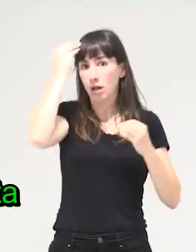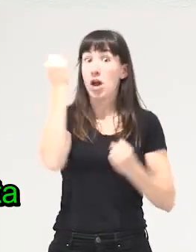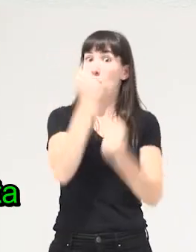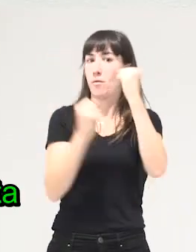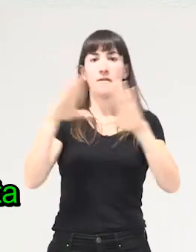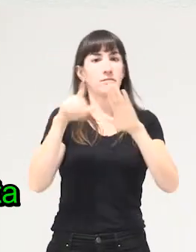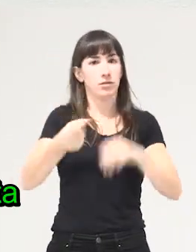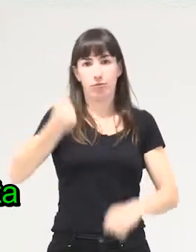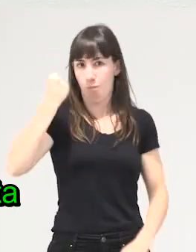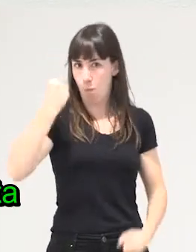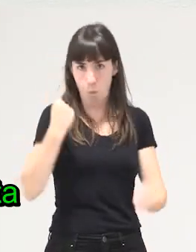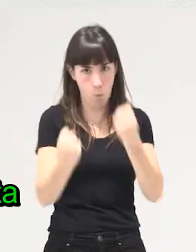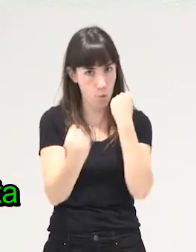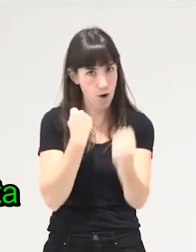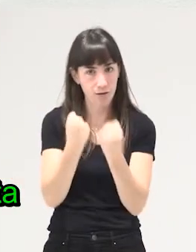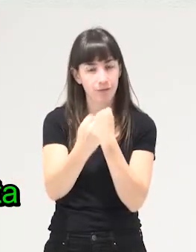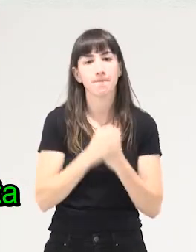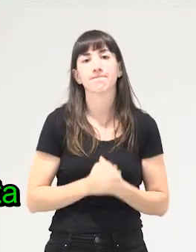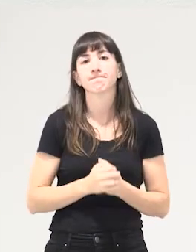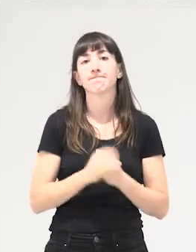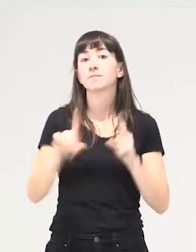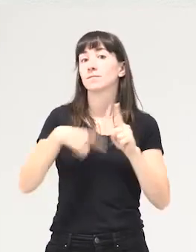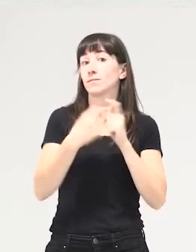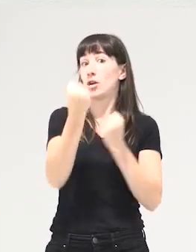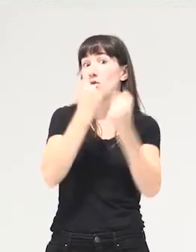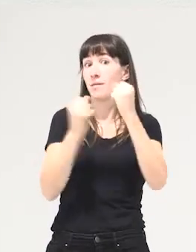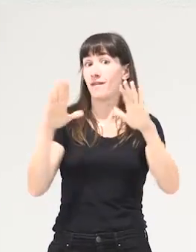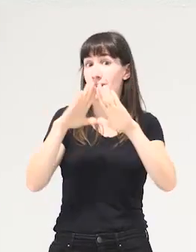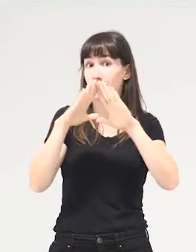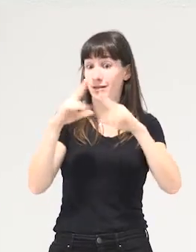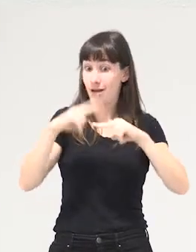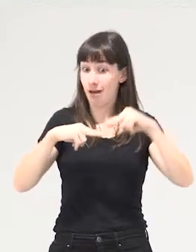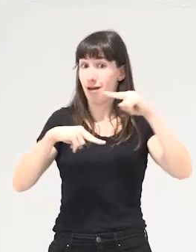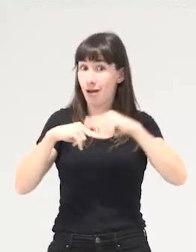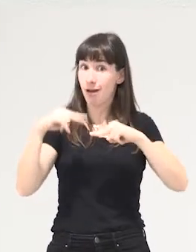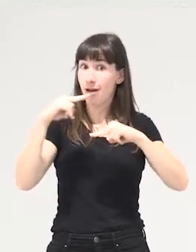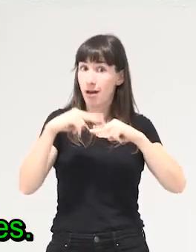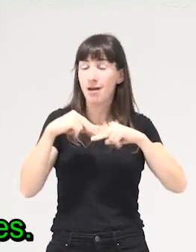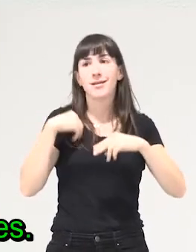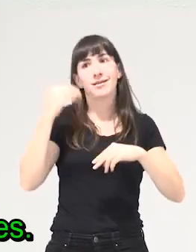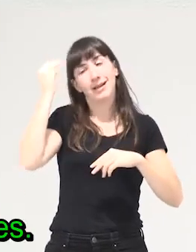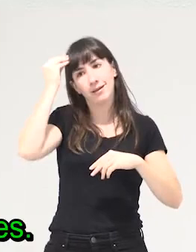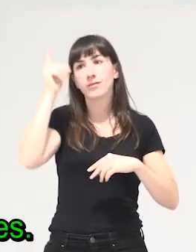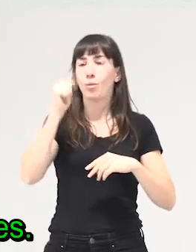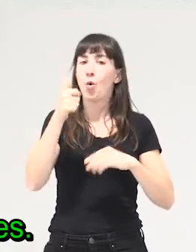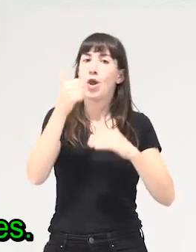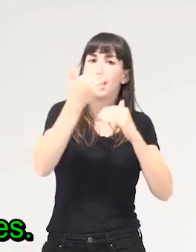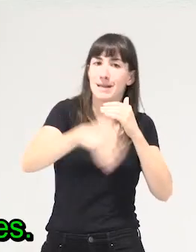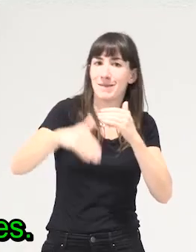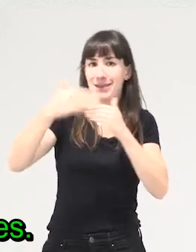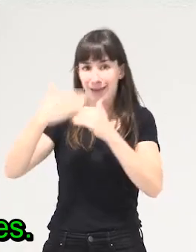pero también esta economía feminista que hemos construido creo que ha llegado a límites entonces entre los límites